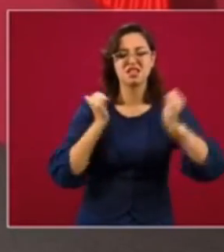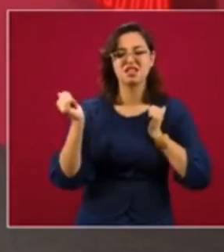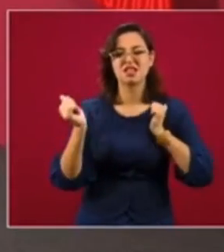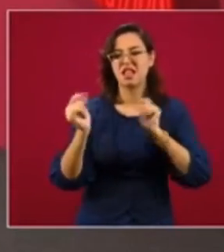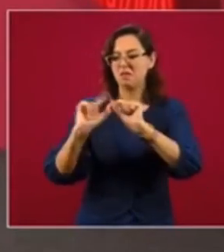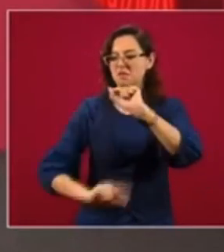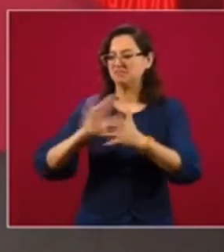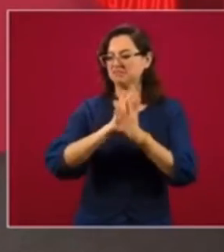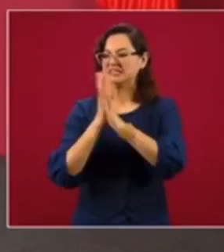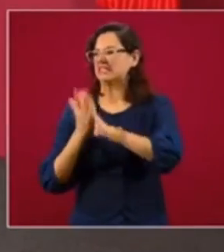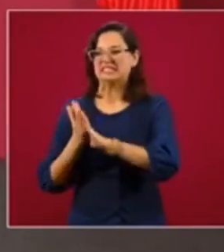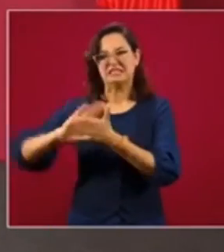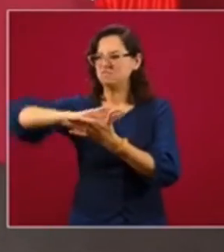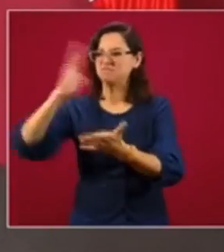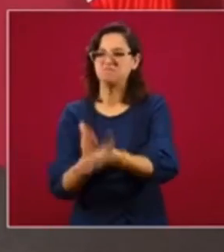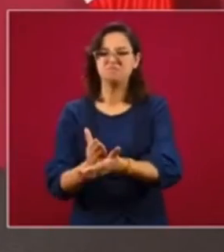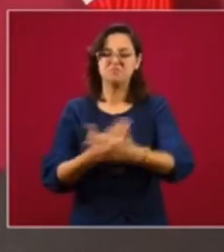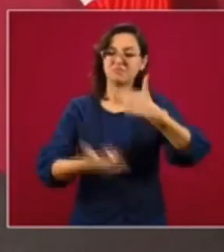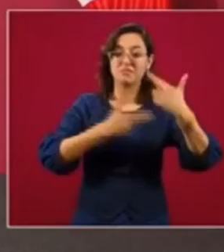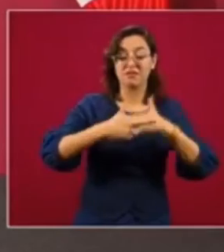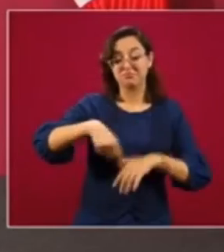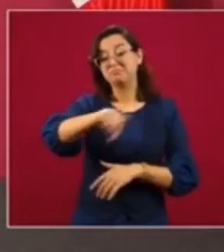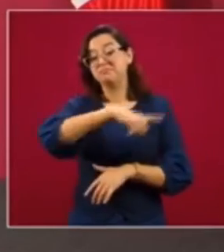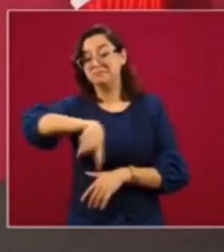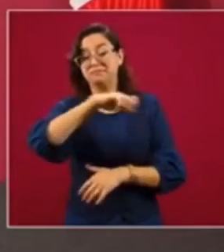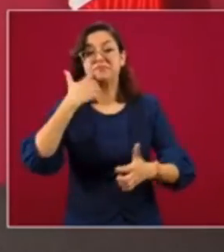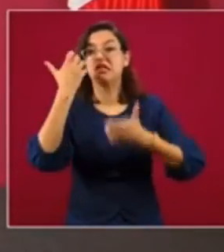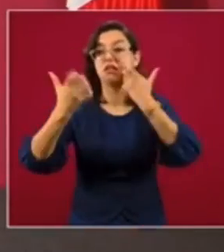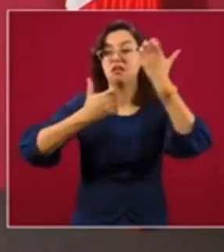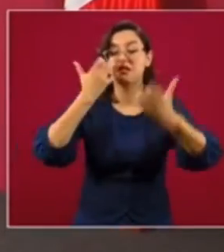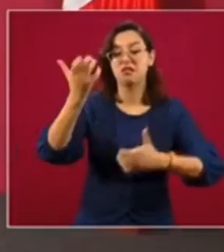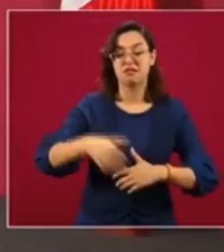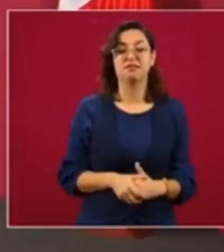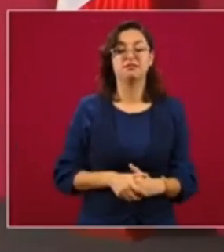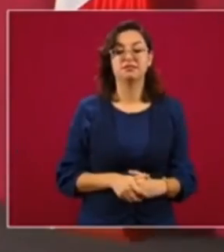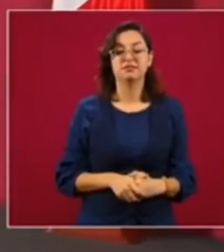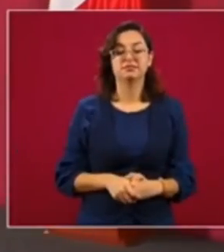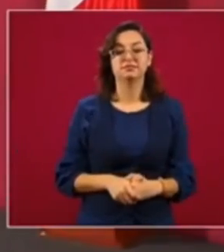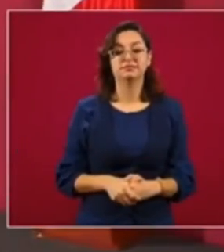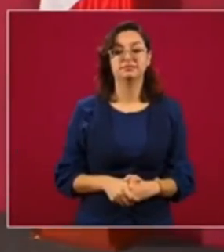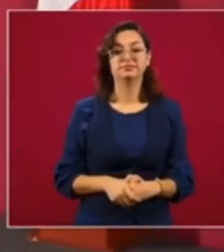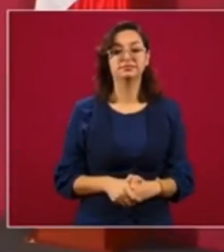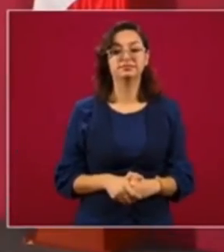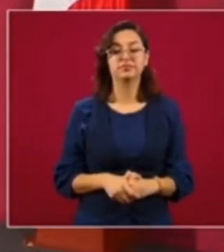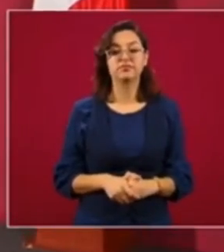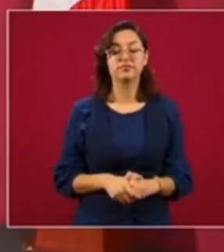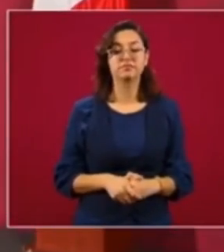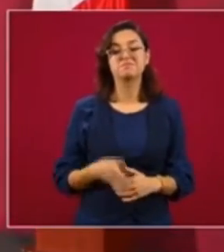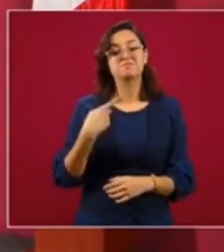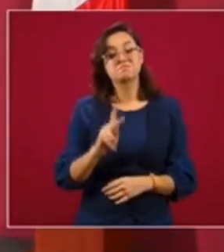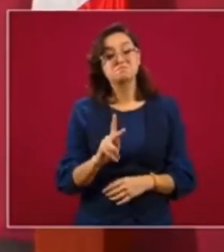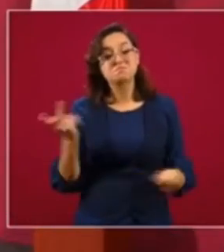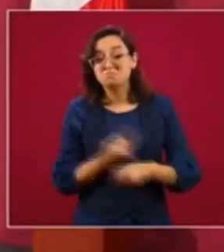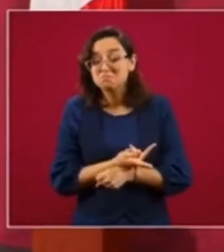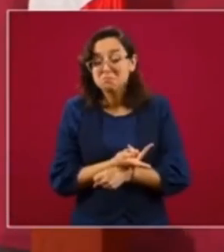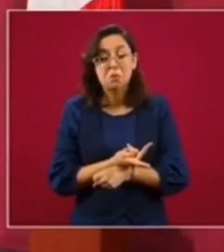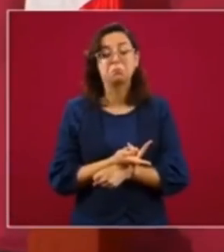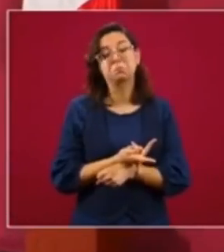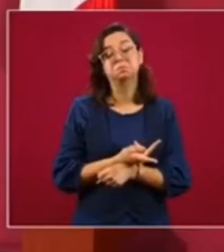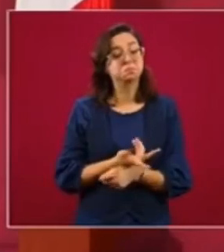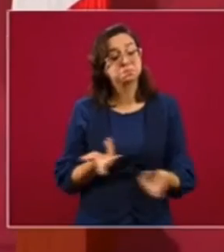proceso de transformación que está en marcha. Sin embargo, no ha tenido efecto,